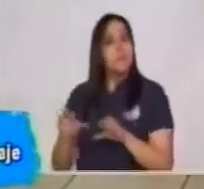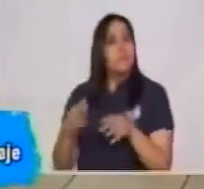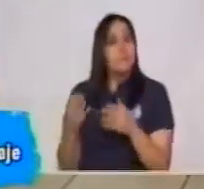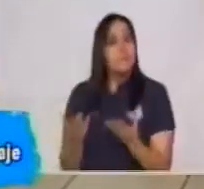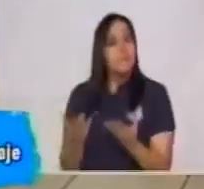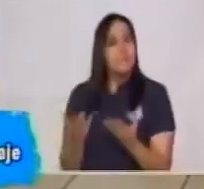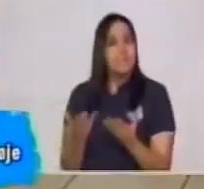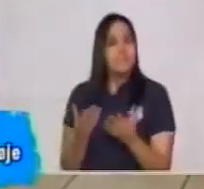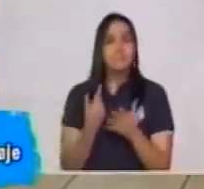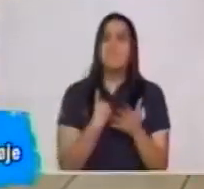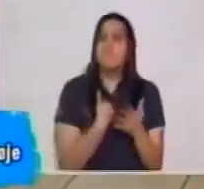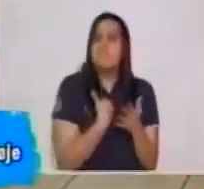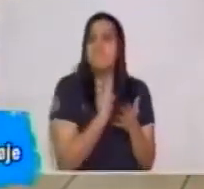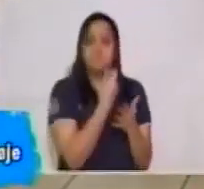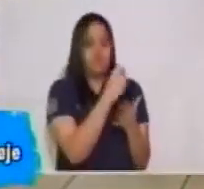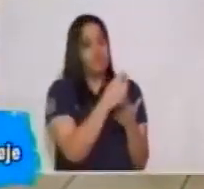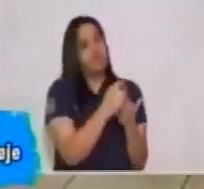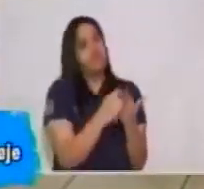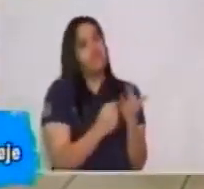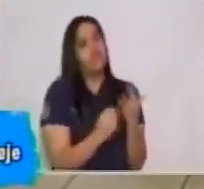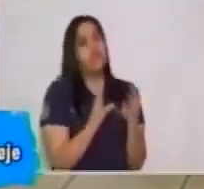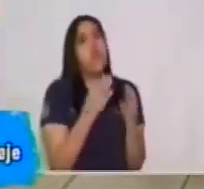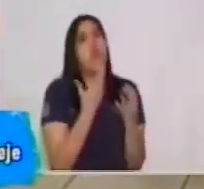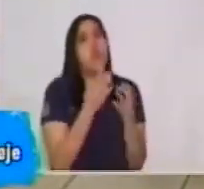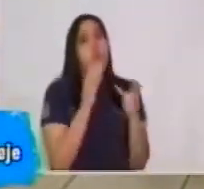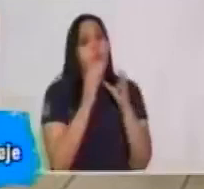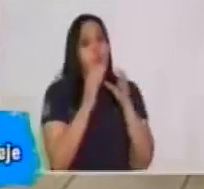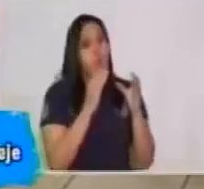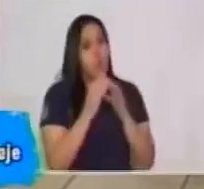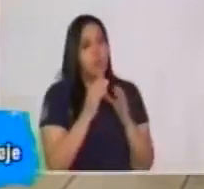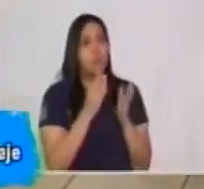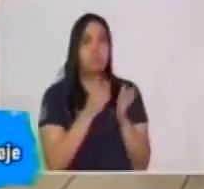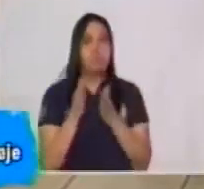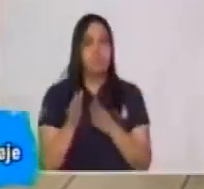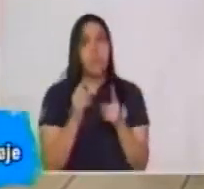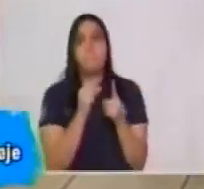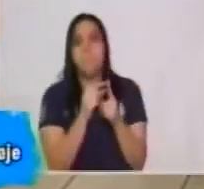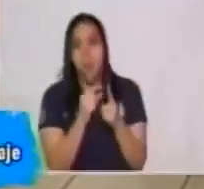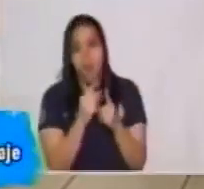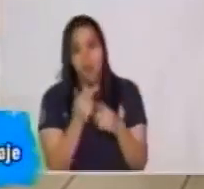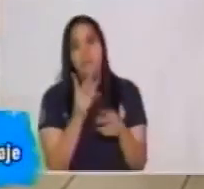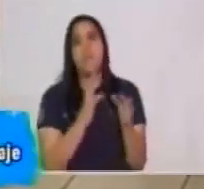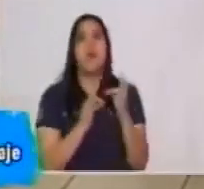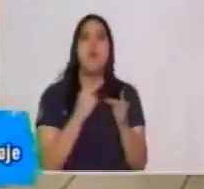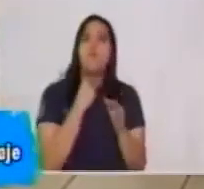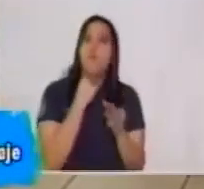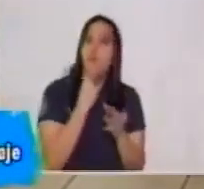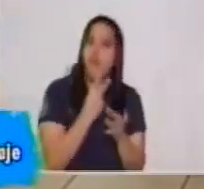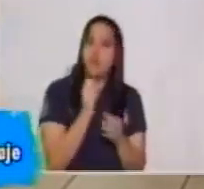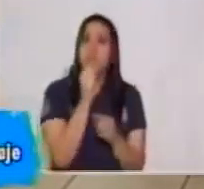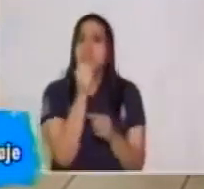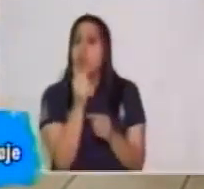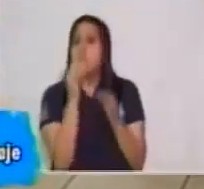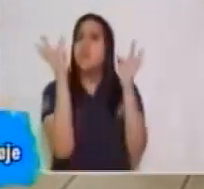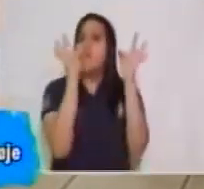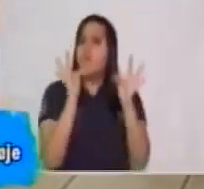Haz un listado de qué otras formas conoces, aparte de la palabra, la voz, ¿qué otras formas conoces tú para comunicarte?